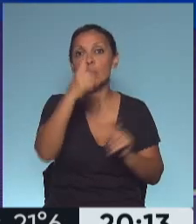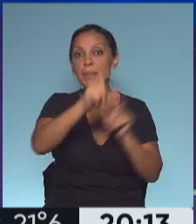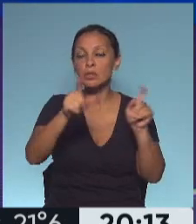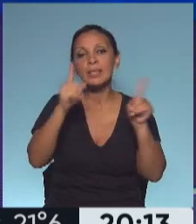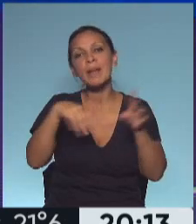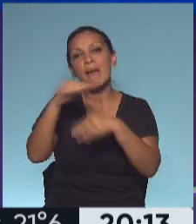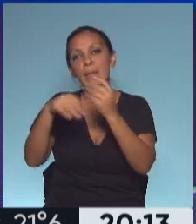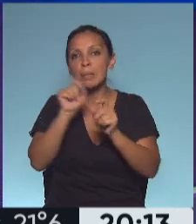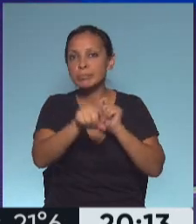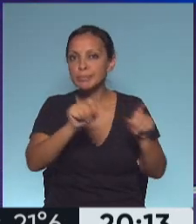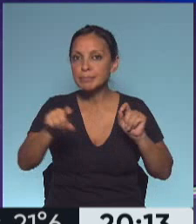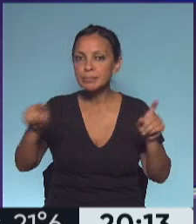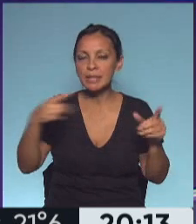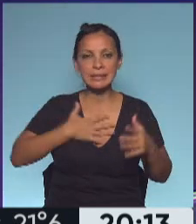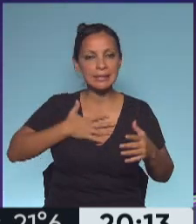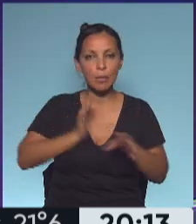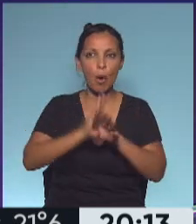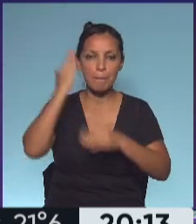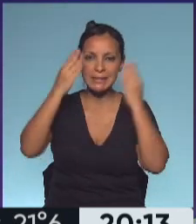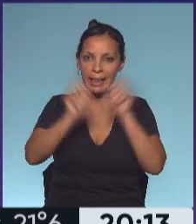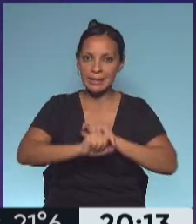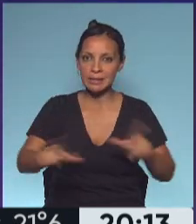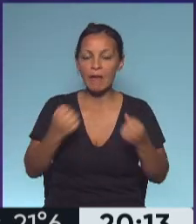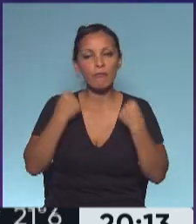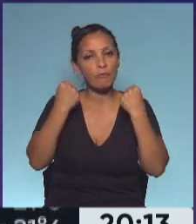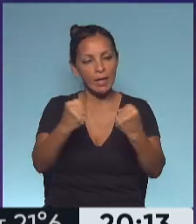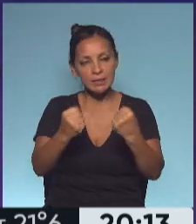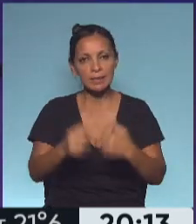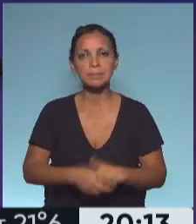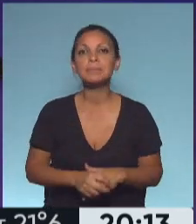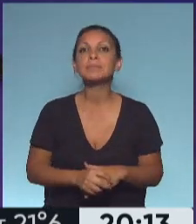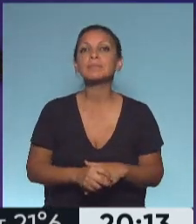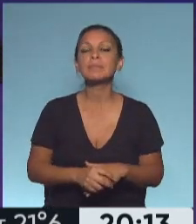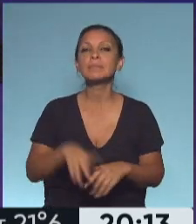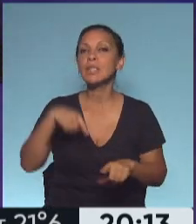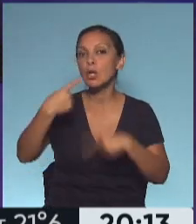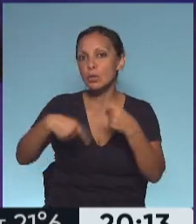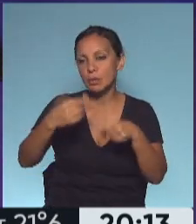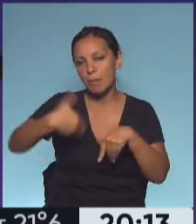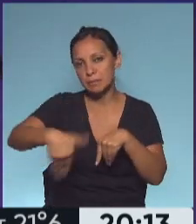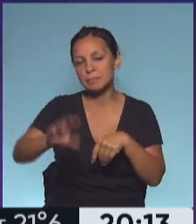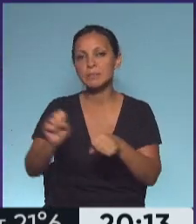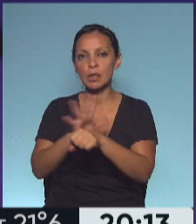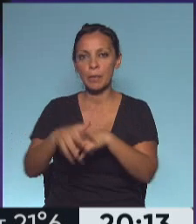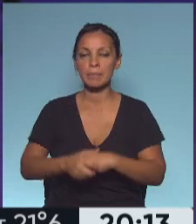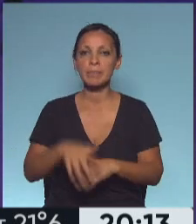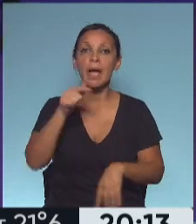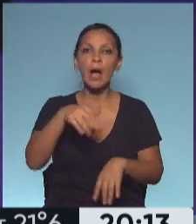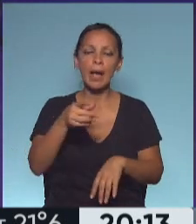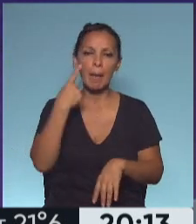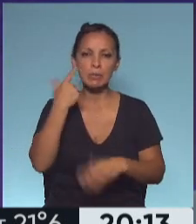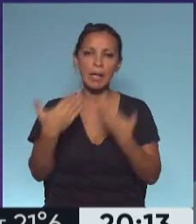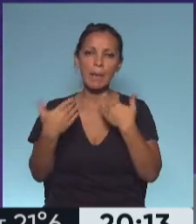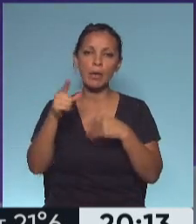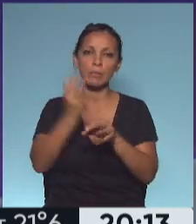viviendo una pesadilla, bueno, fuerza y lo mejor. Claro que sí. Tenemos que seguir hablando, por supuesto, de COVID-19. Vamos a escuchar a un especialista.